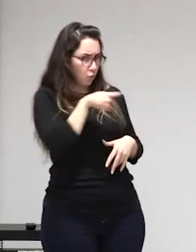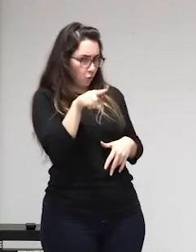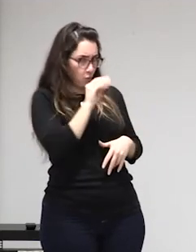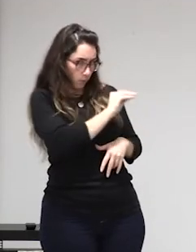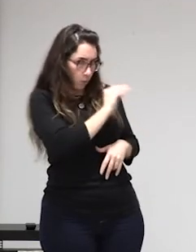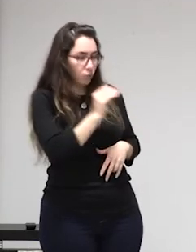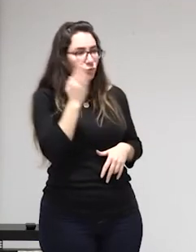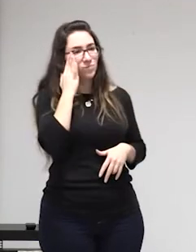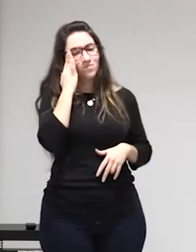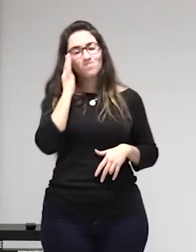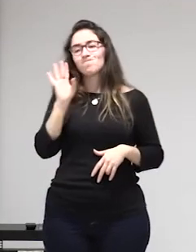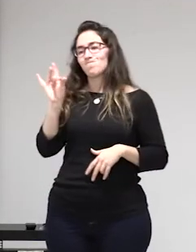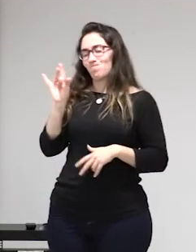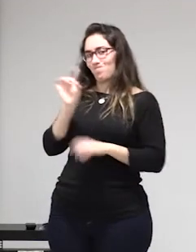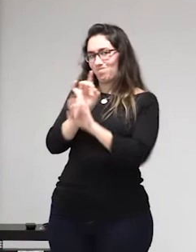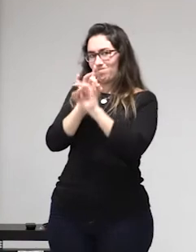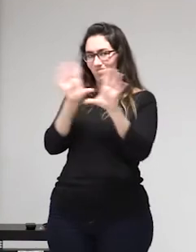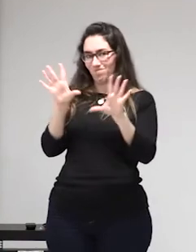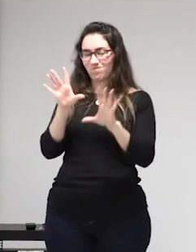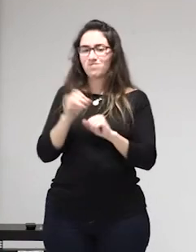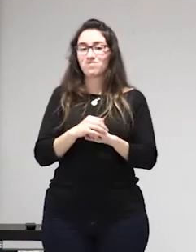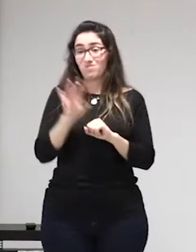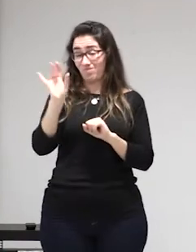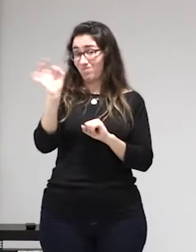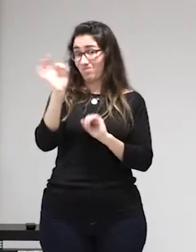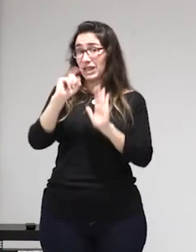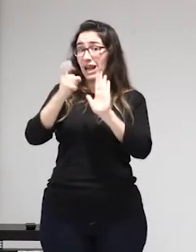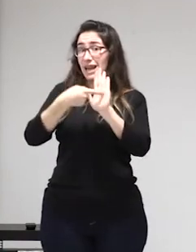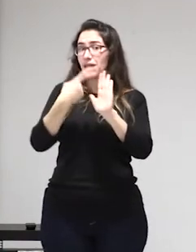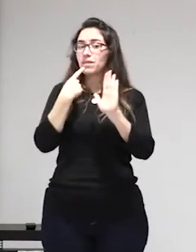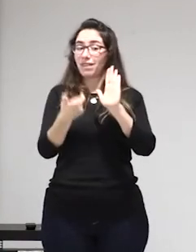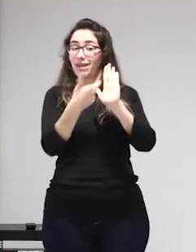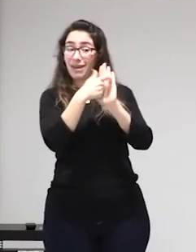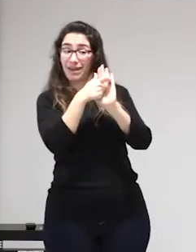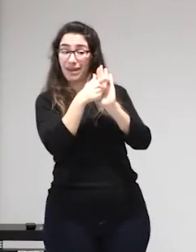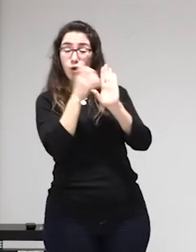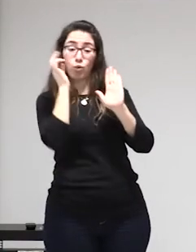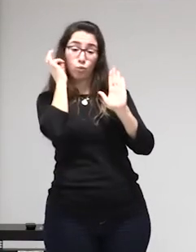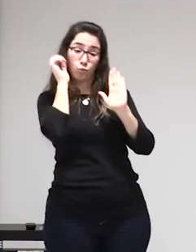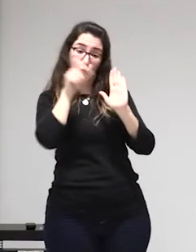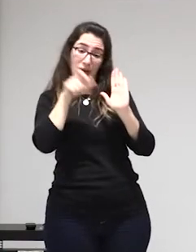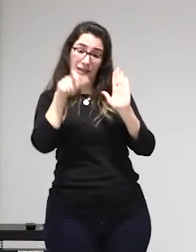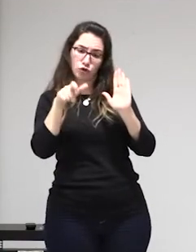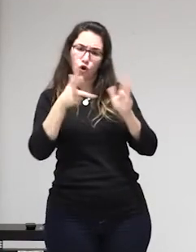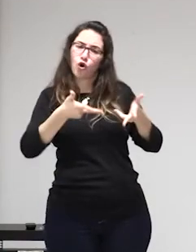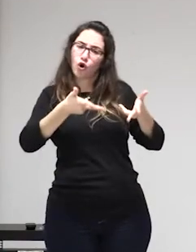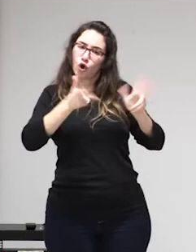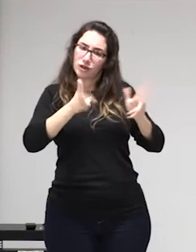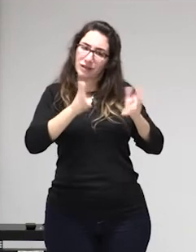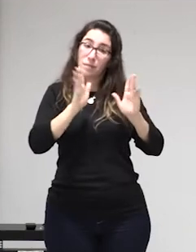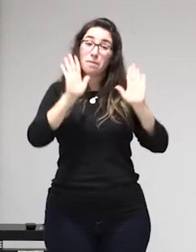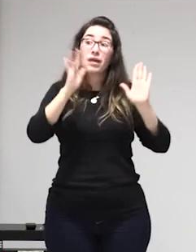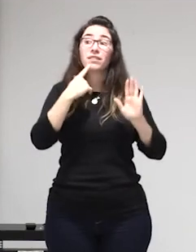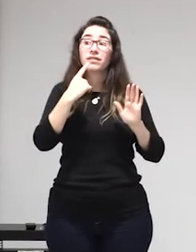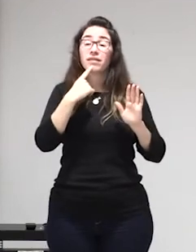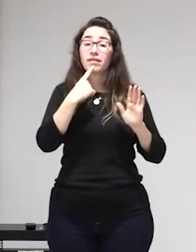la prostitución por una coacción económica vale hablamos vamos a diferenciar trabajo sexual y trata que ahí hay otras coacciones y